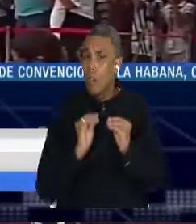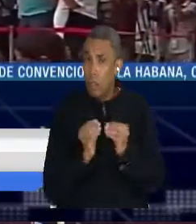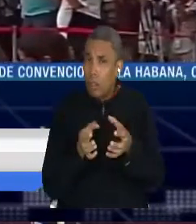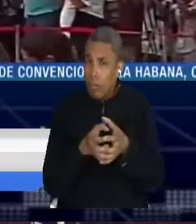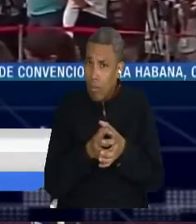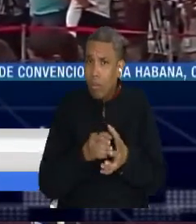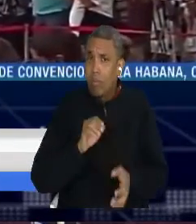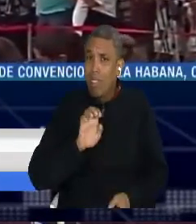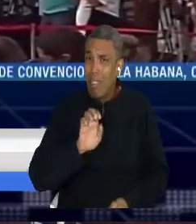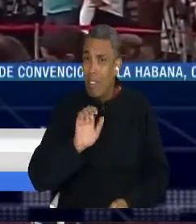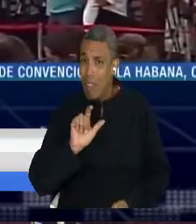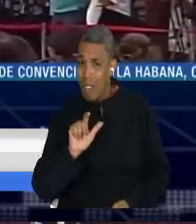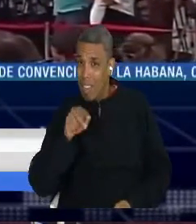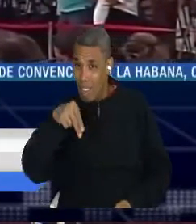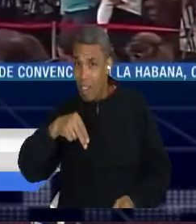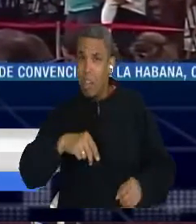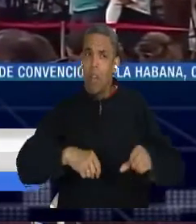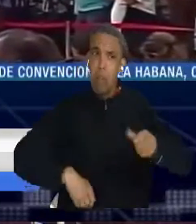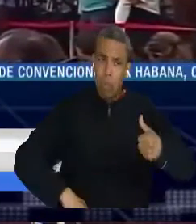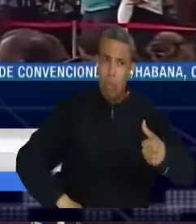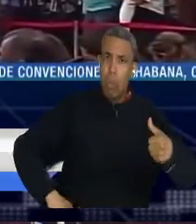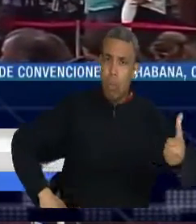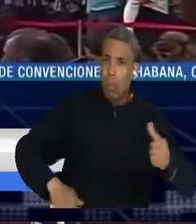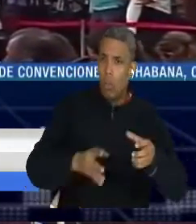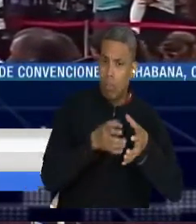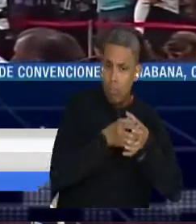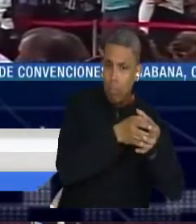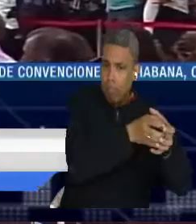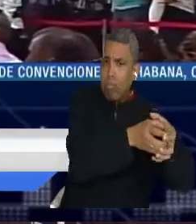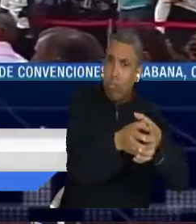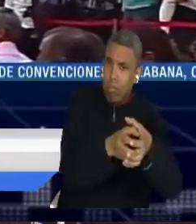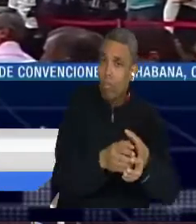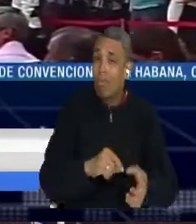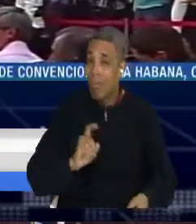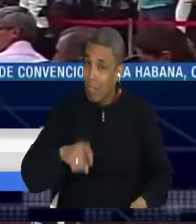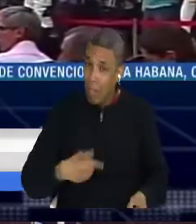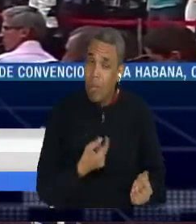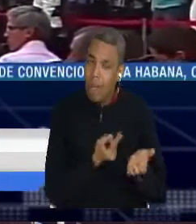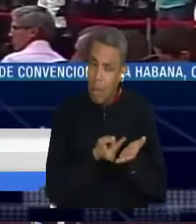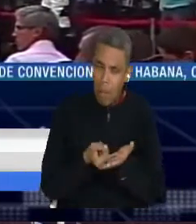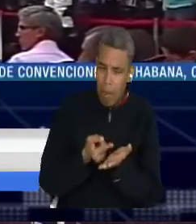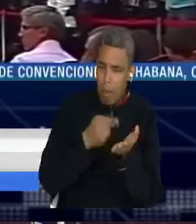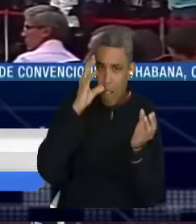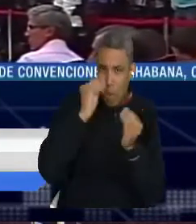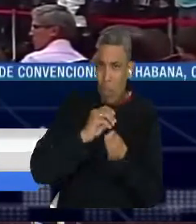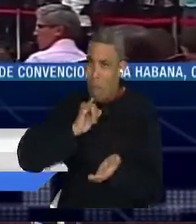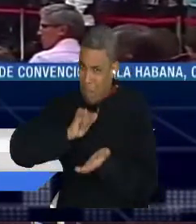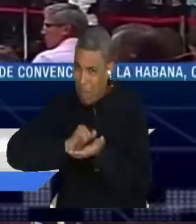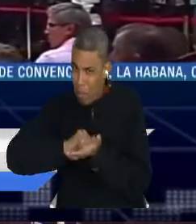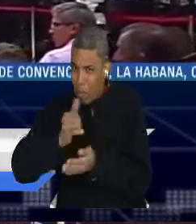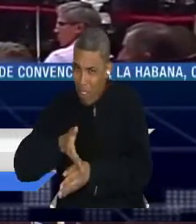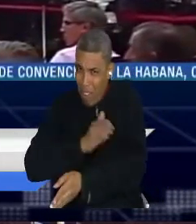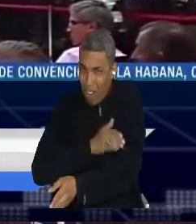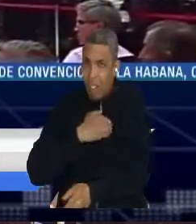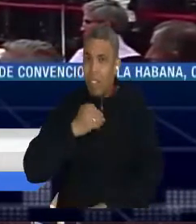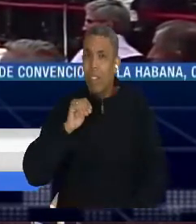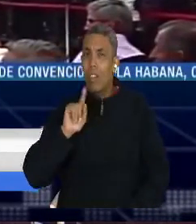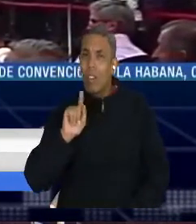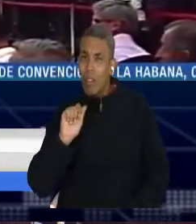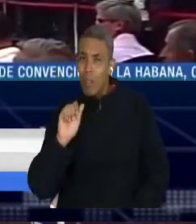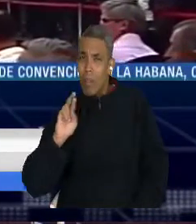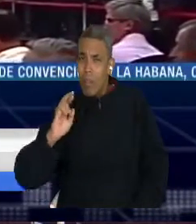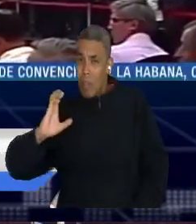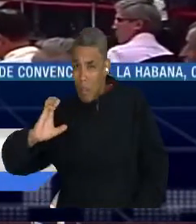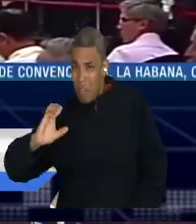otros actores para parar la fábrica de hacer víctimas en nuestro país. Hablando del punto cinco de La Habana,